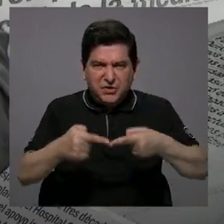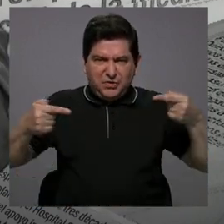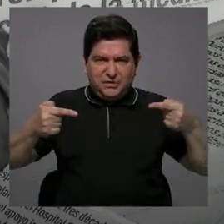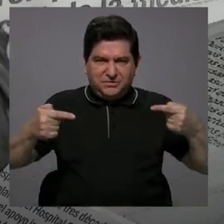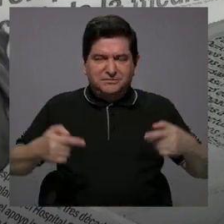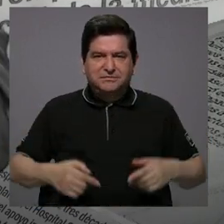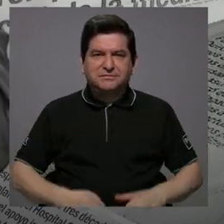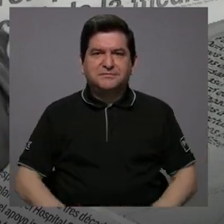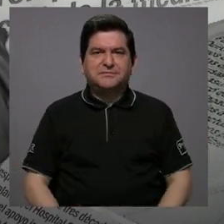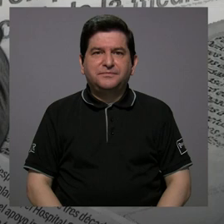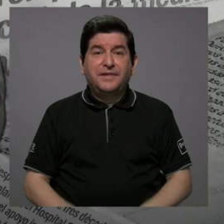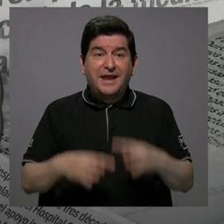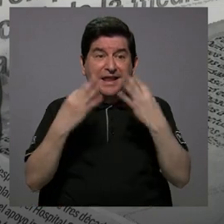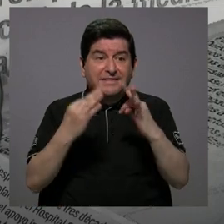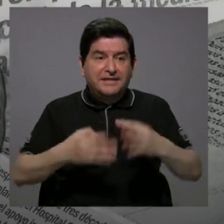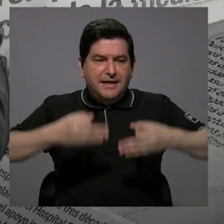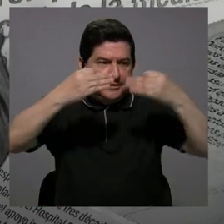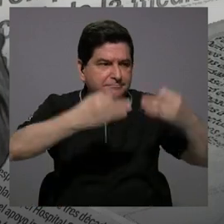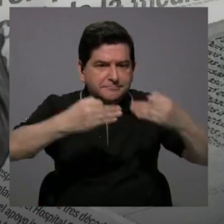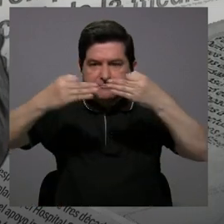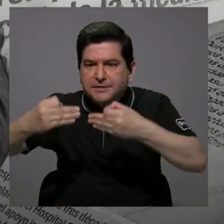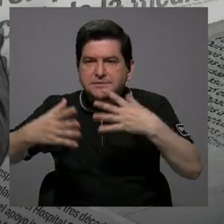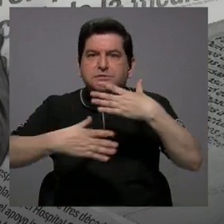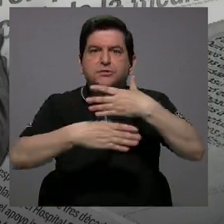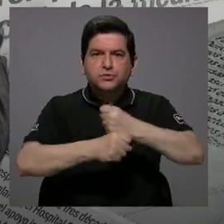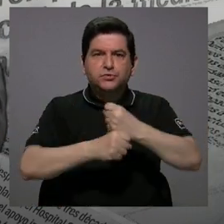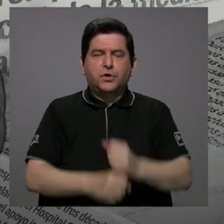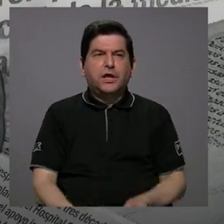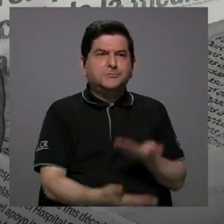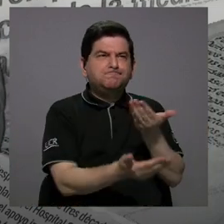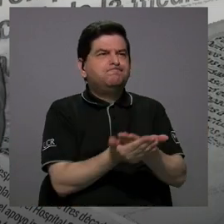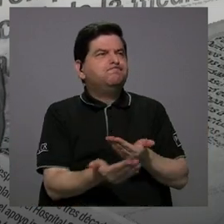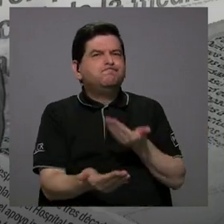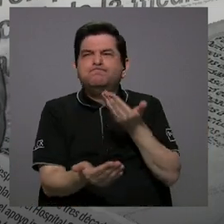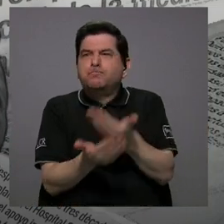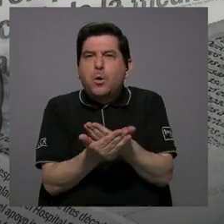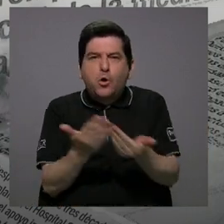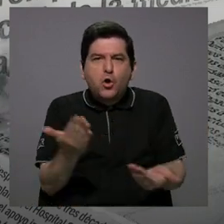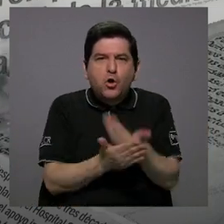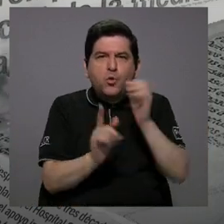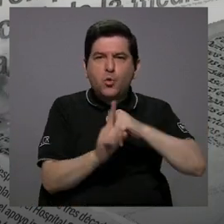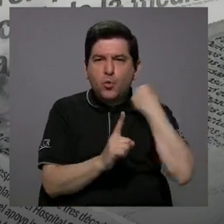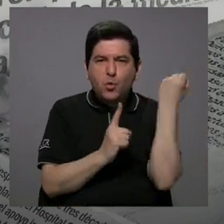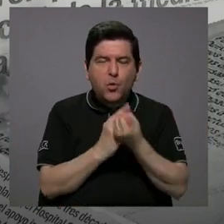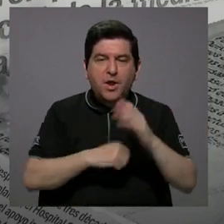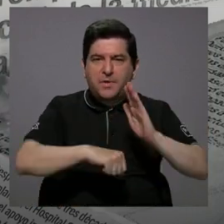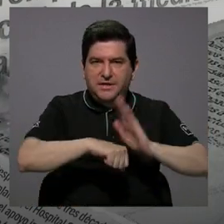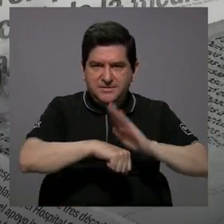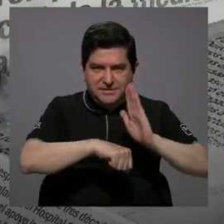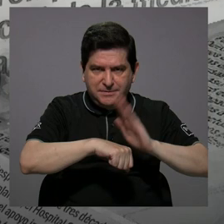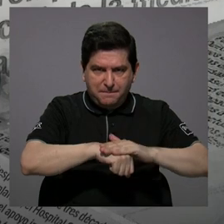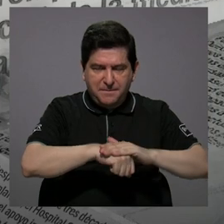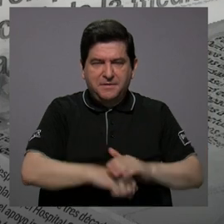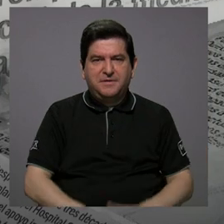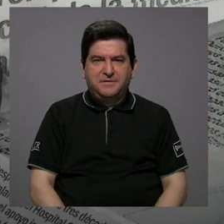que tomar medidas y plantearnos nuevas condiciones para poder